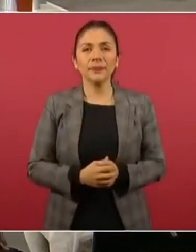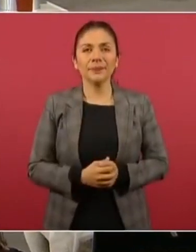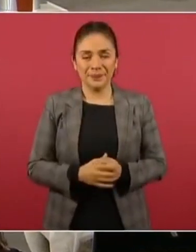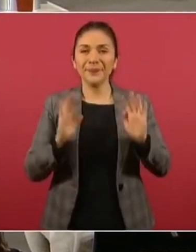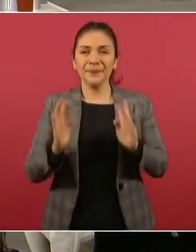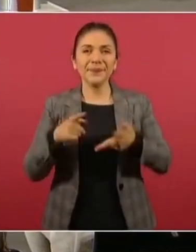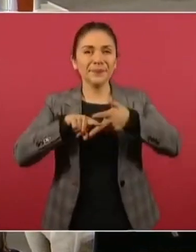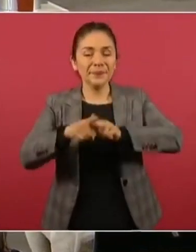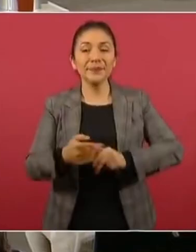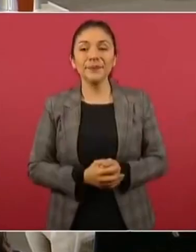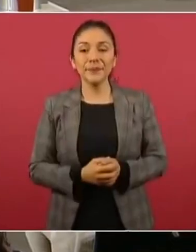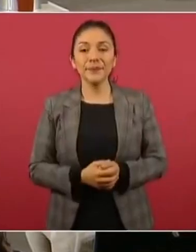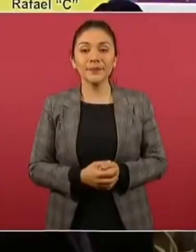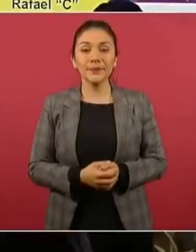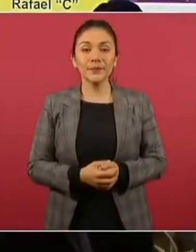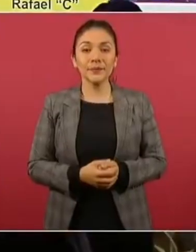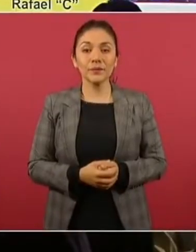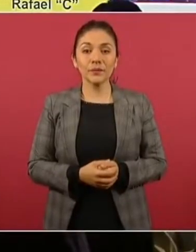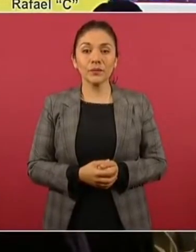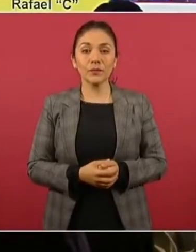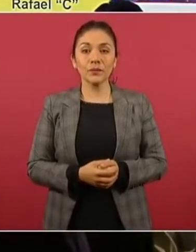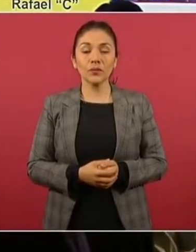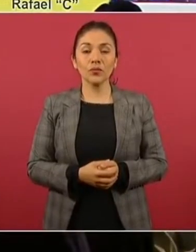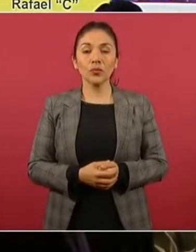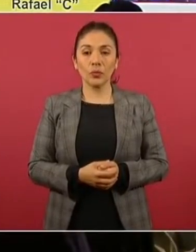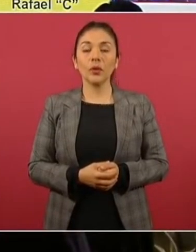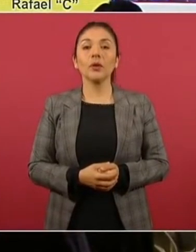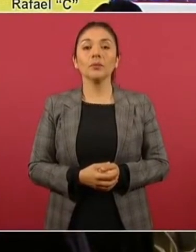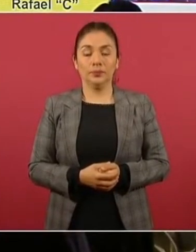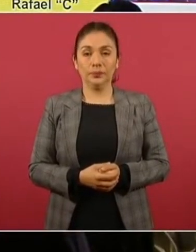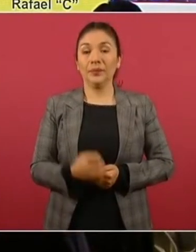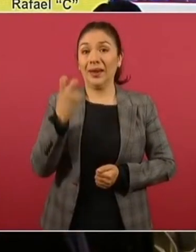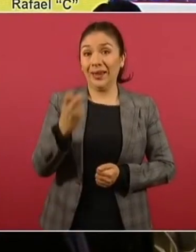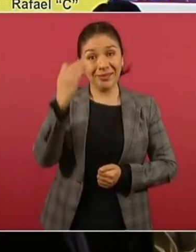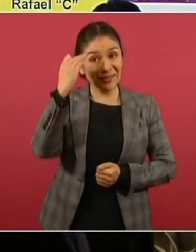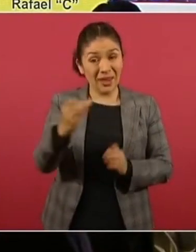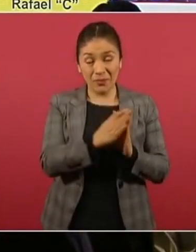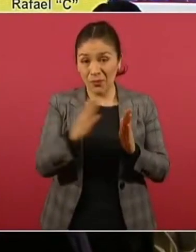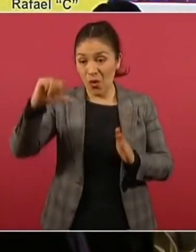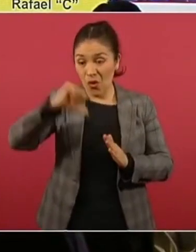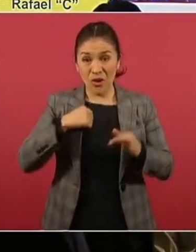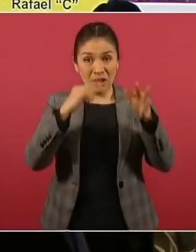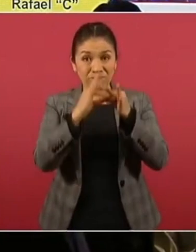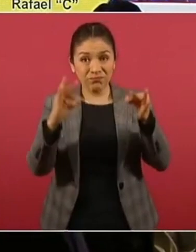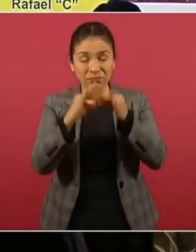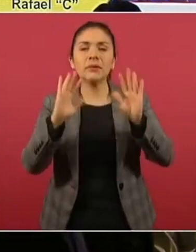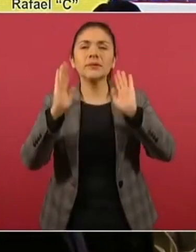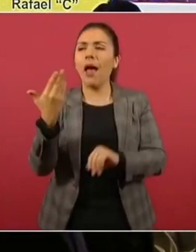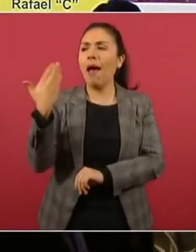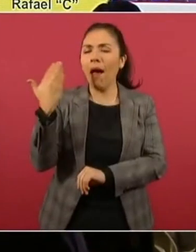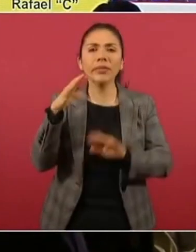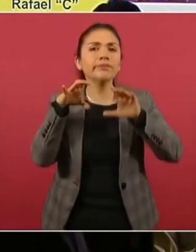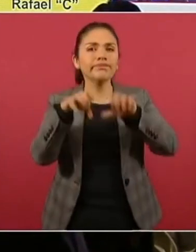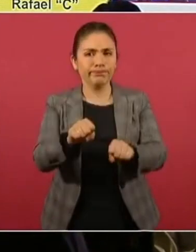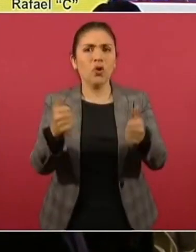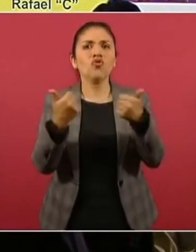Empezamos. En primer término, comentar que en este periodo que se informa fue detenido con una